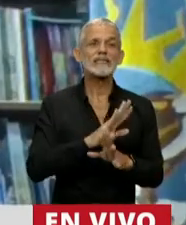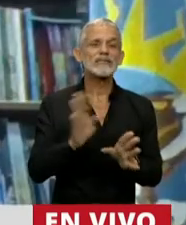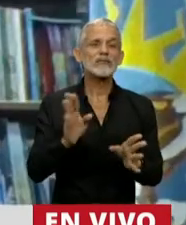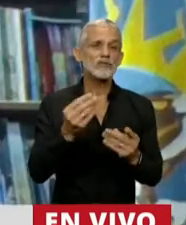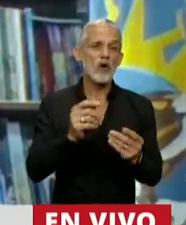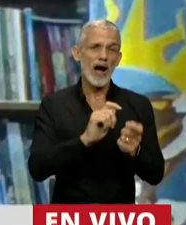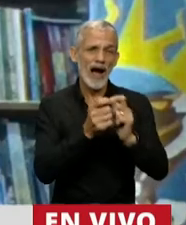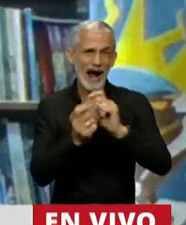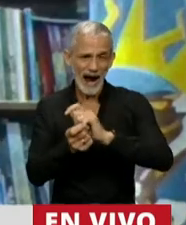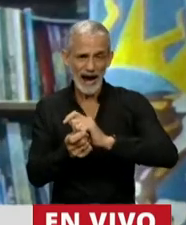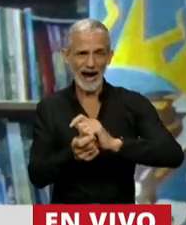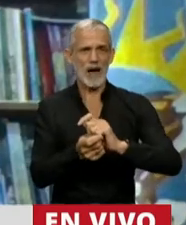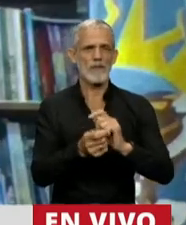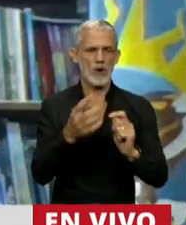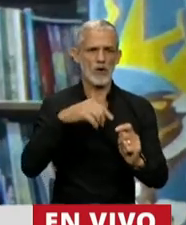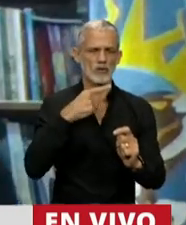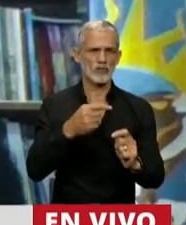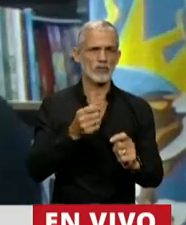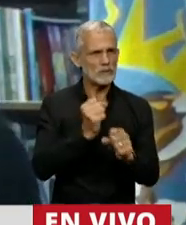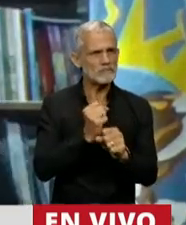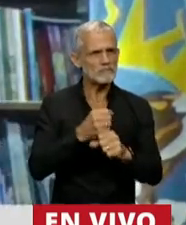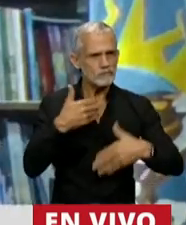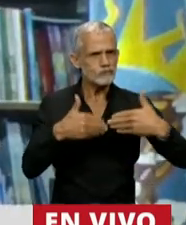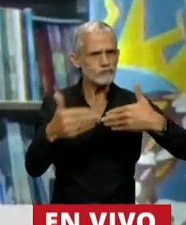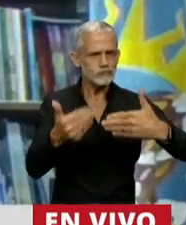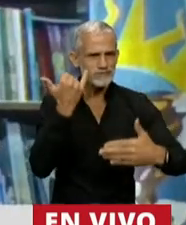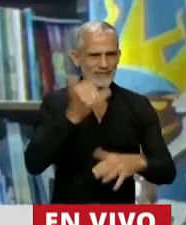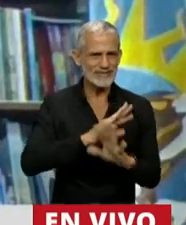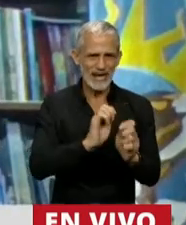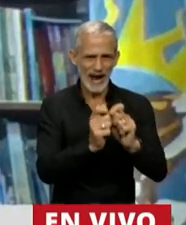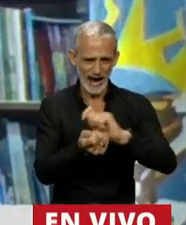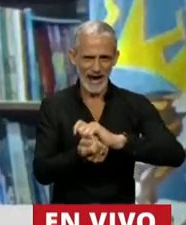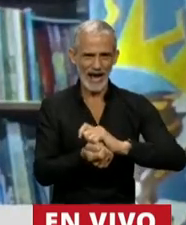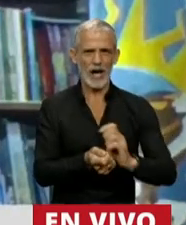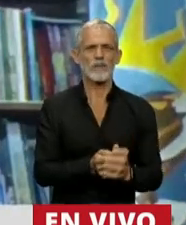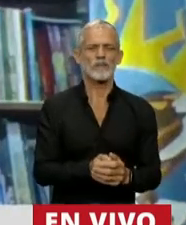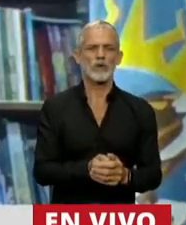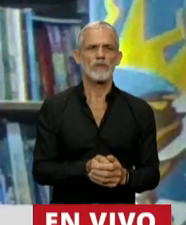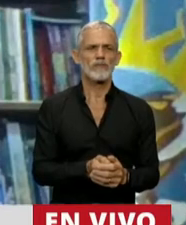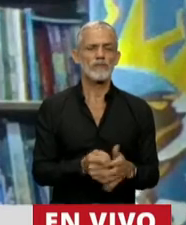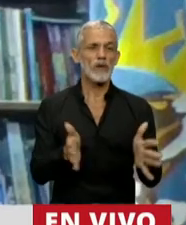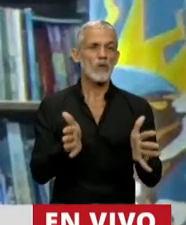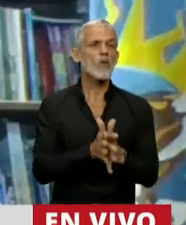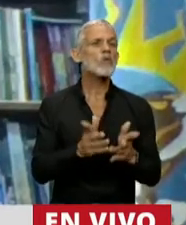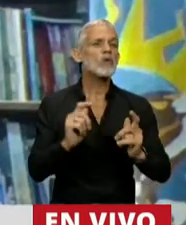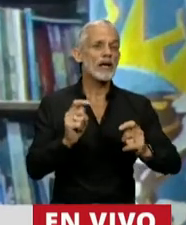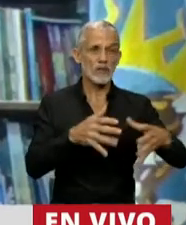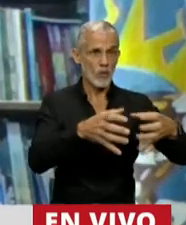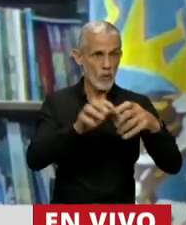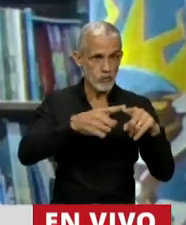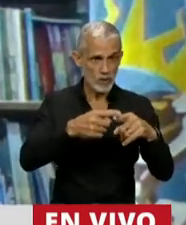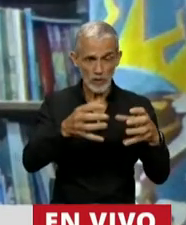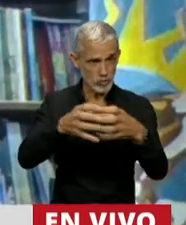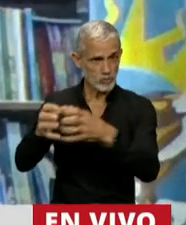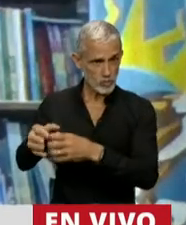las modificaciones que nosotros hemos trabajado. Insisto, con otros bloques